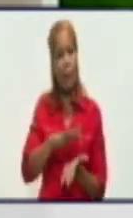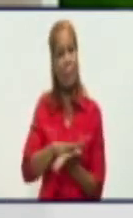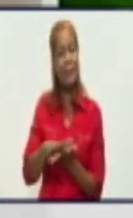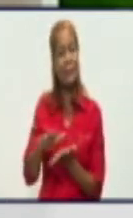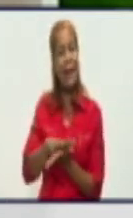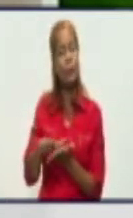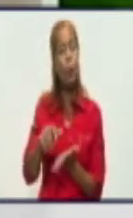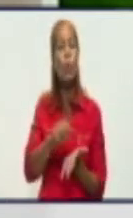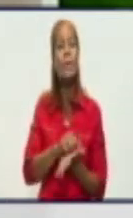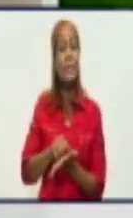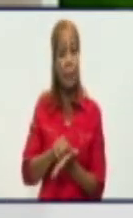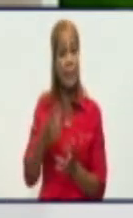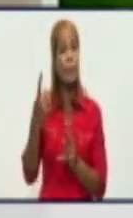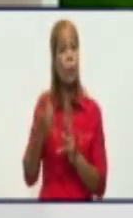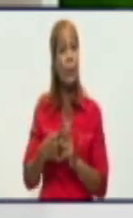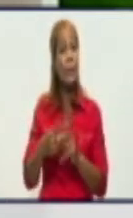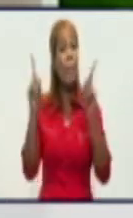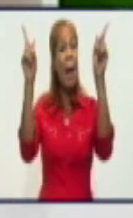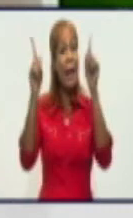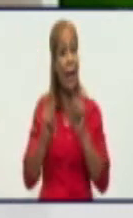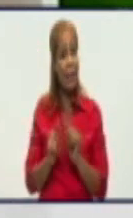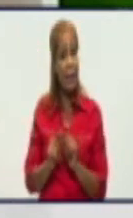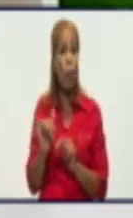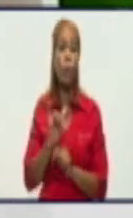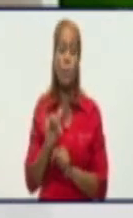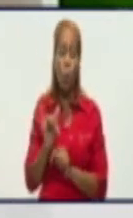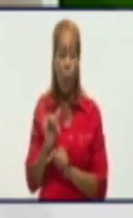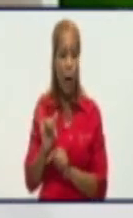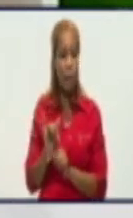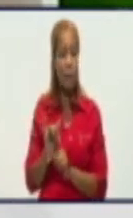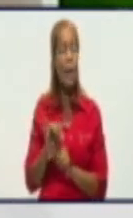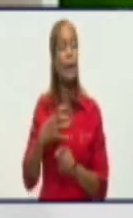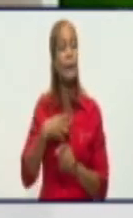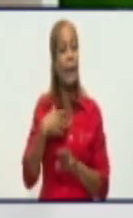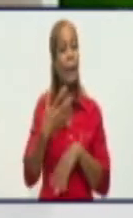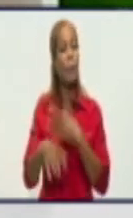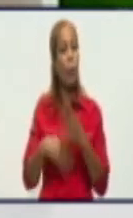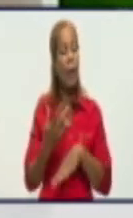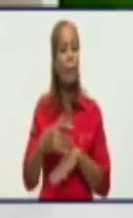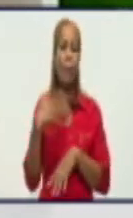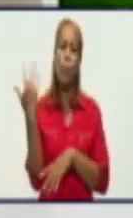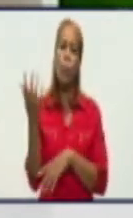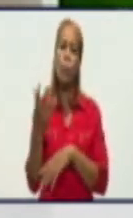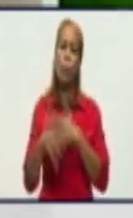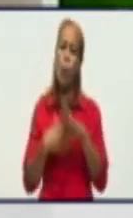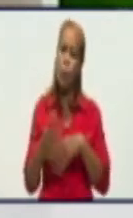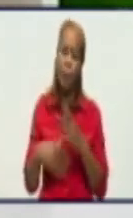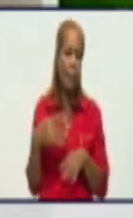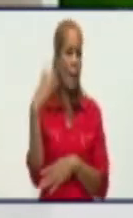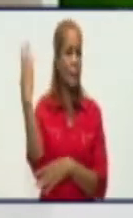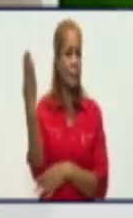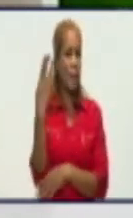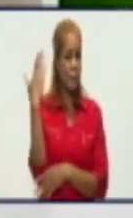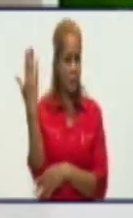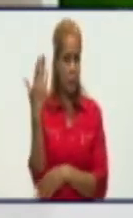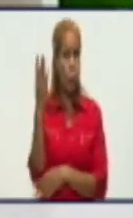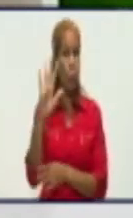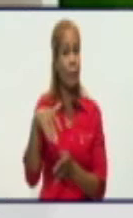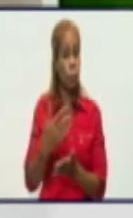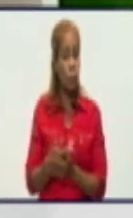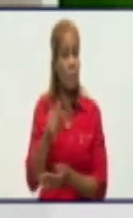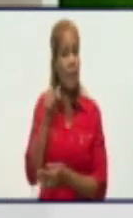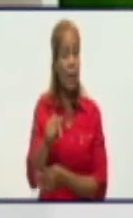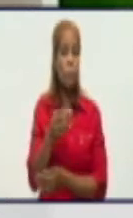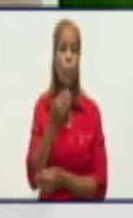la unidad de talla piedra, que había entrado a servicio hace un día atrás, salió de nuevo. Entonces, eso computa 230